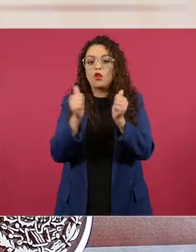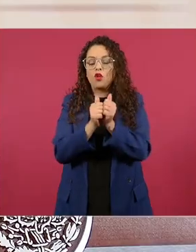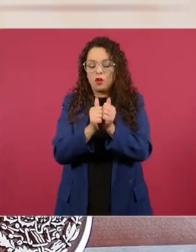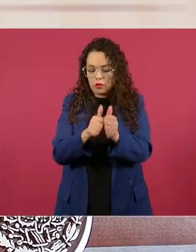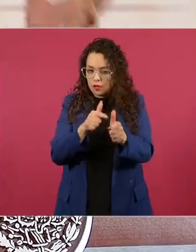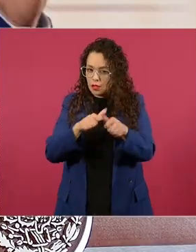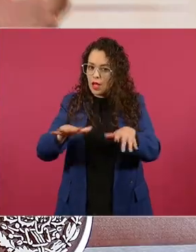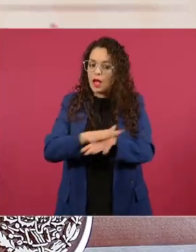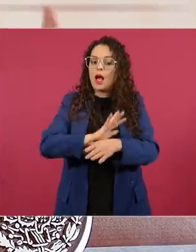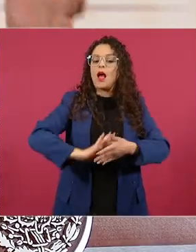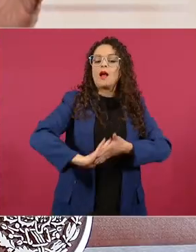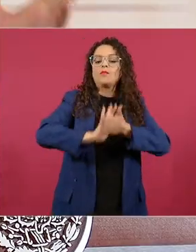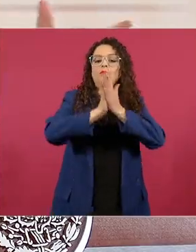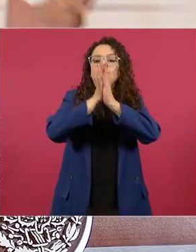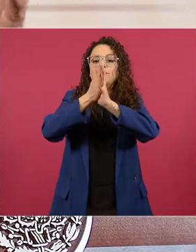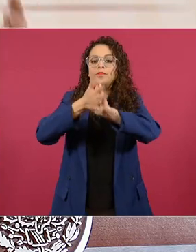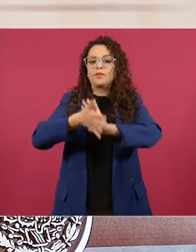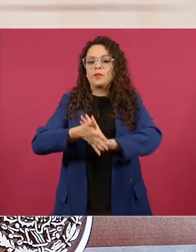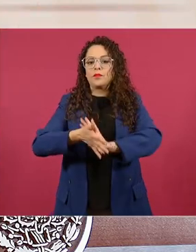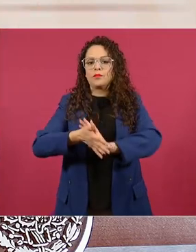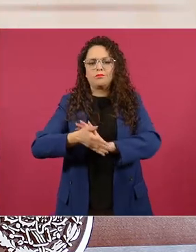que va a continuar la transformación